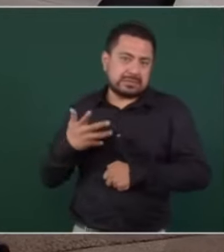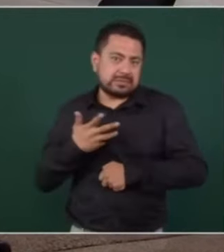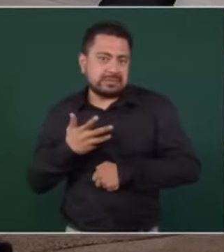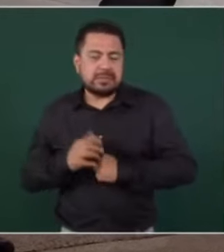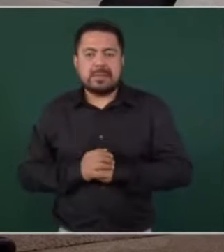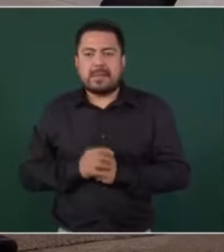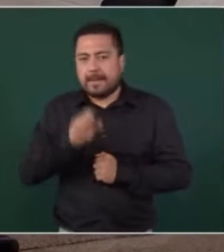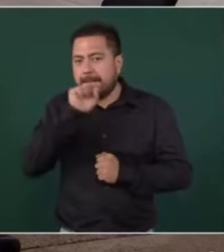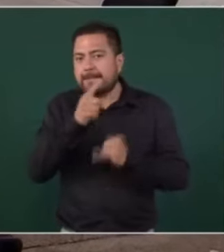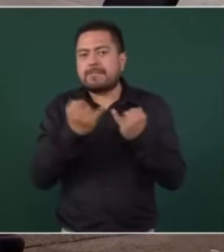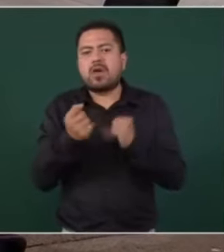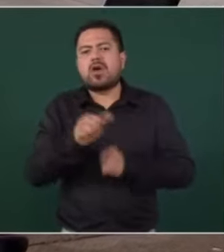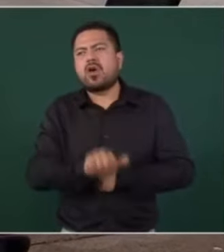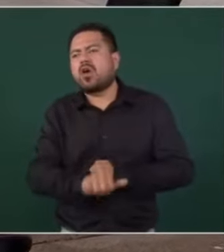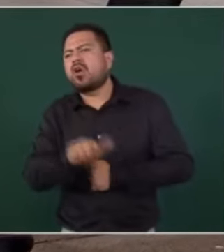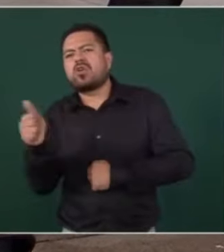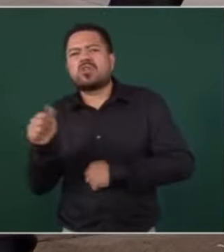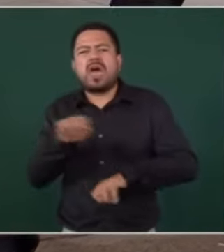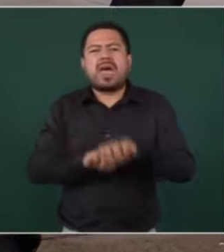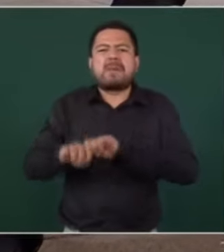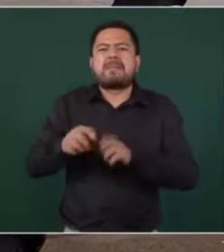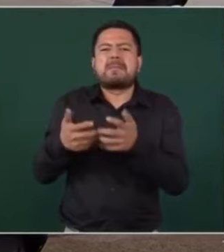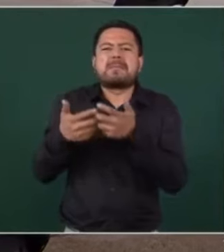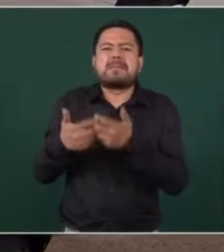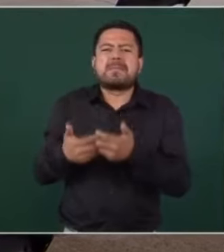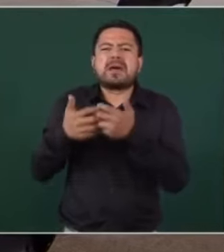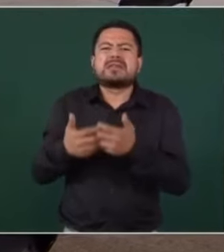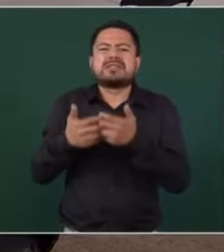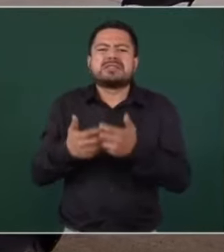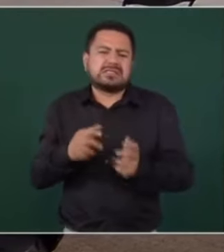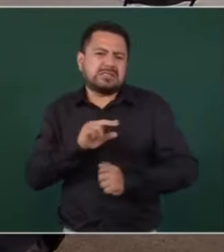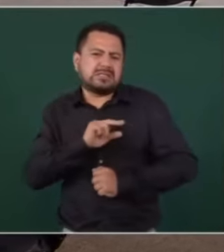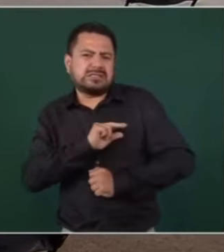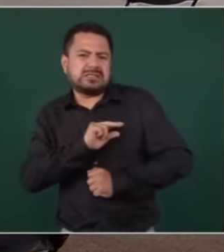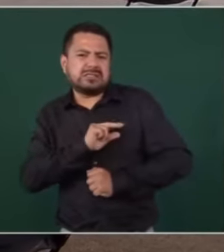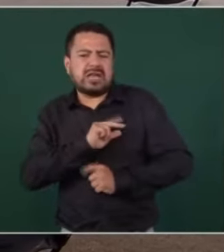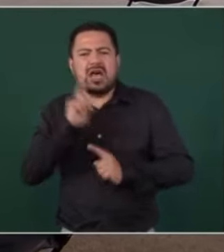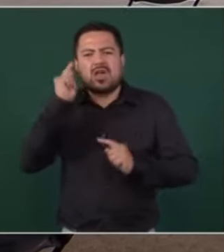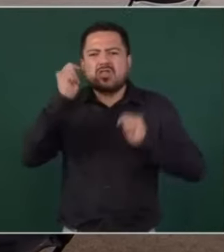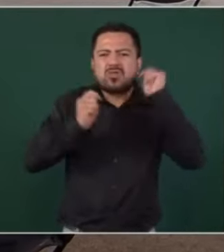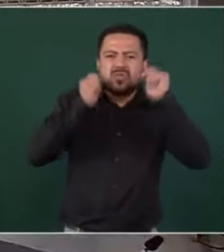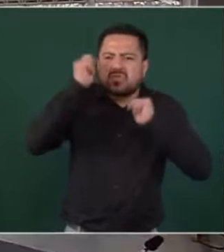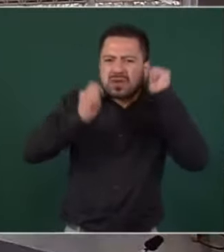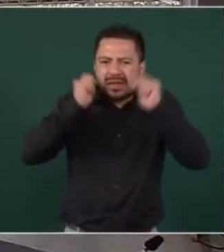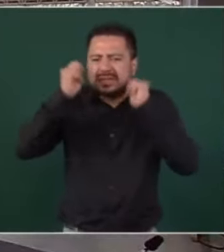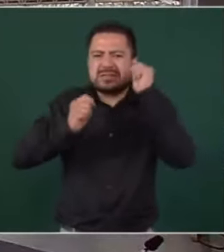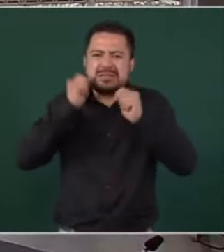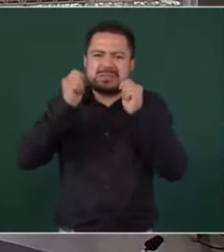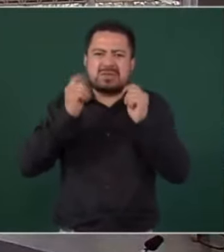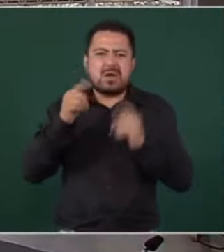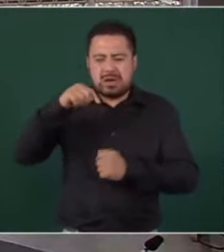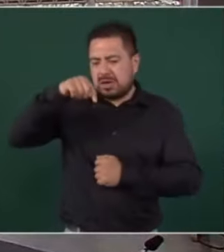muchos otros empresarios del sector turismo en